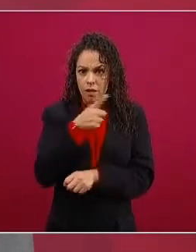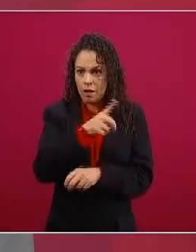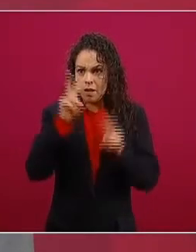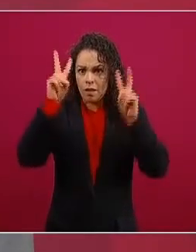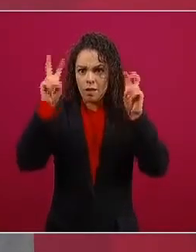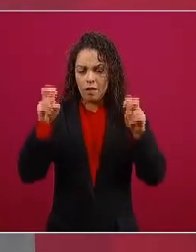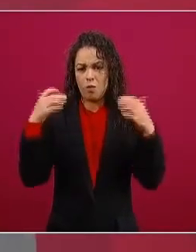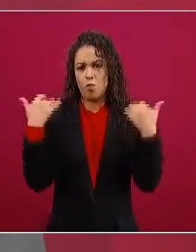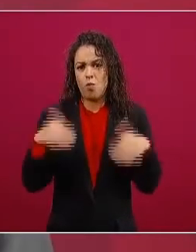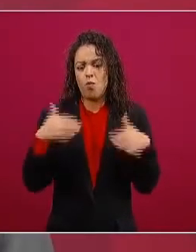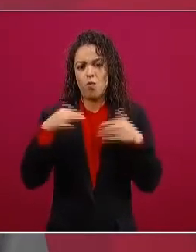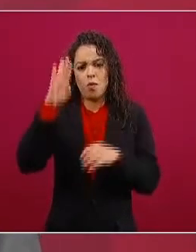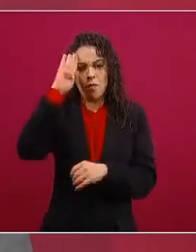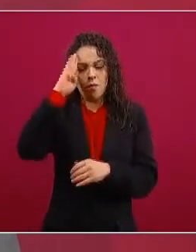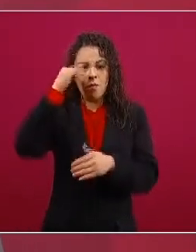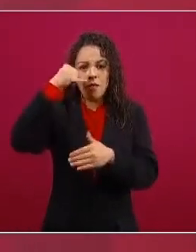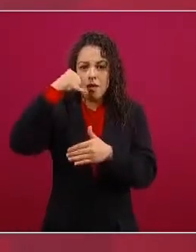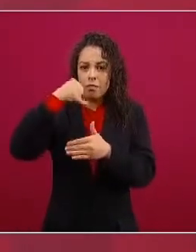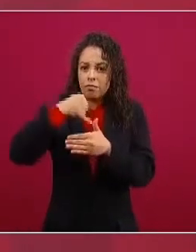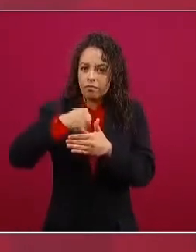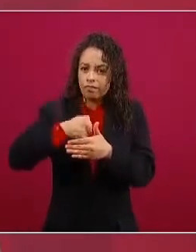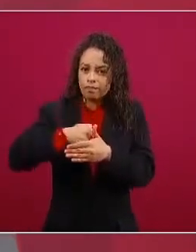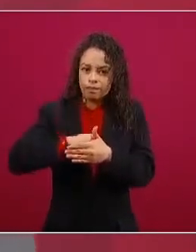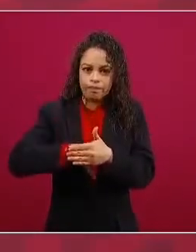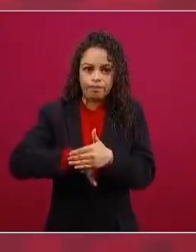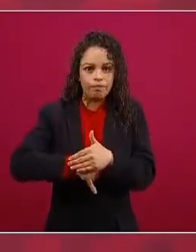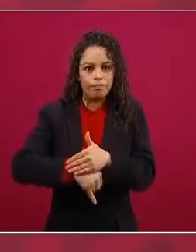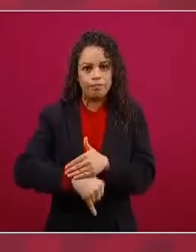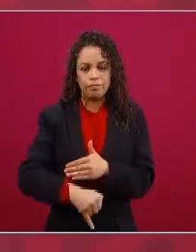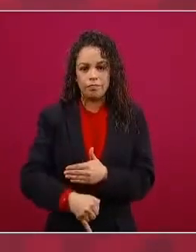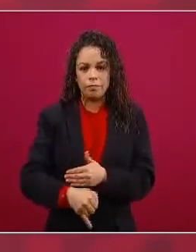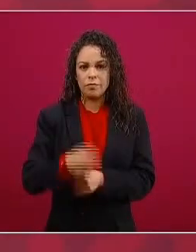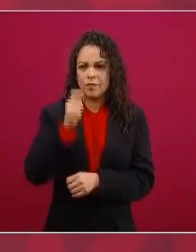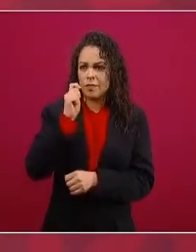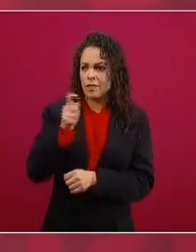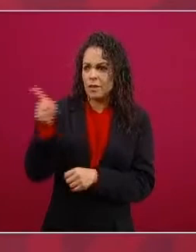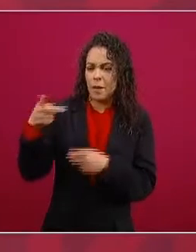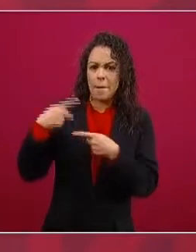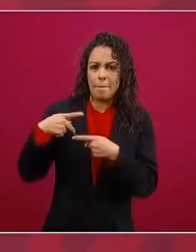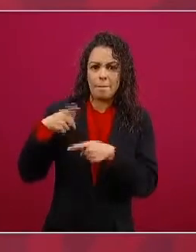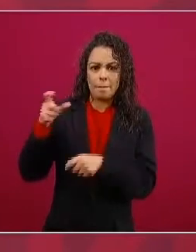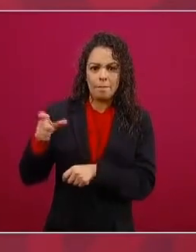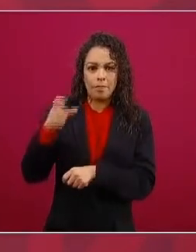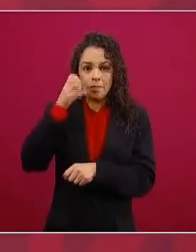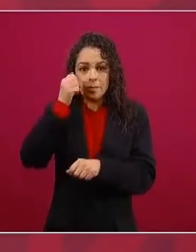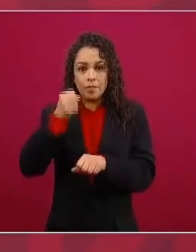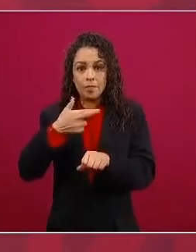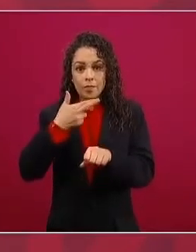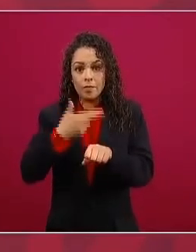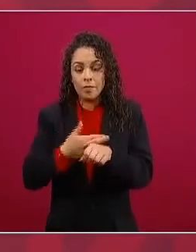porque estamos hablando del secretario de seguridad pública